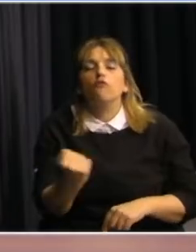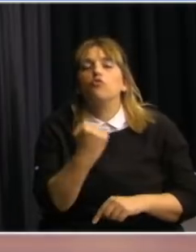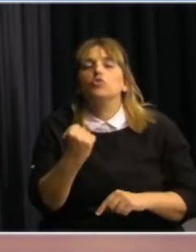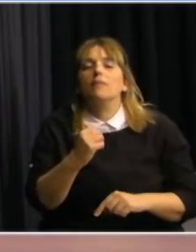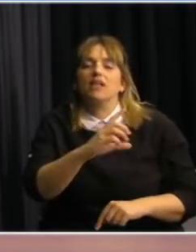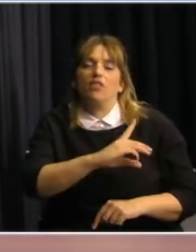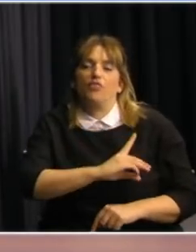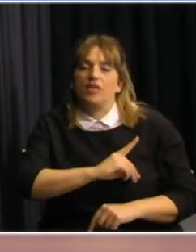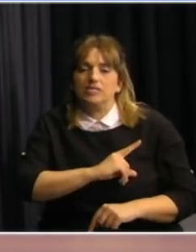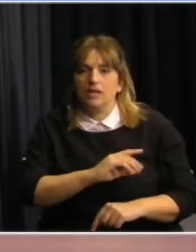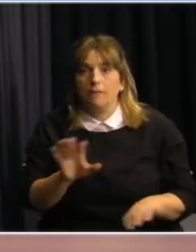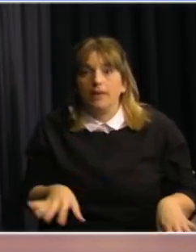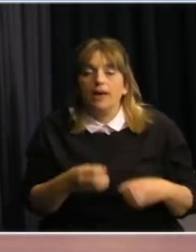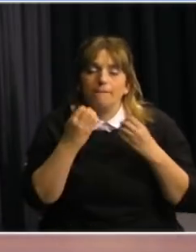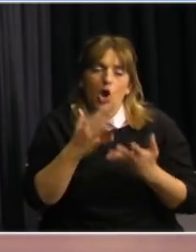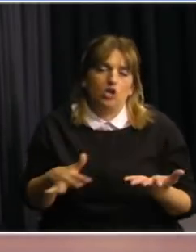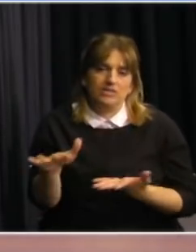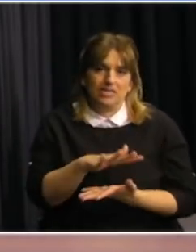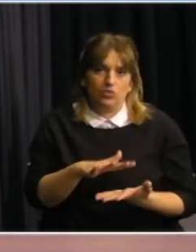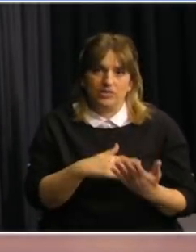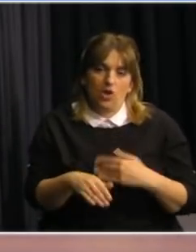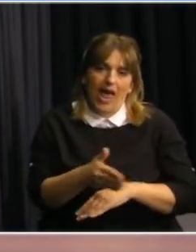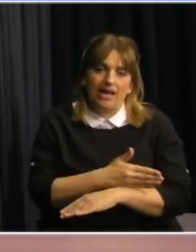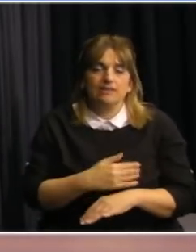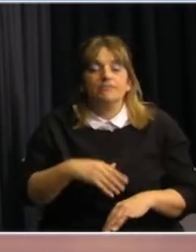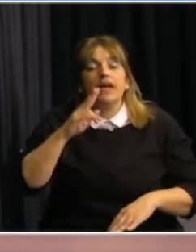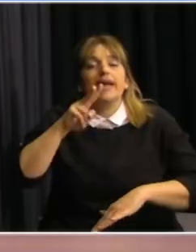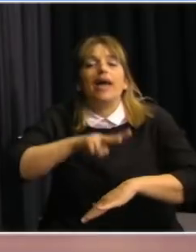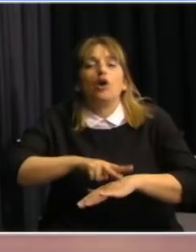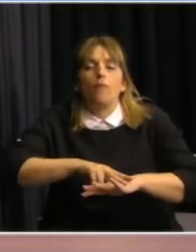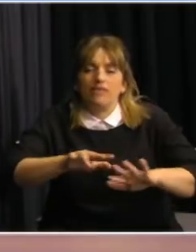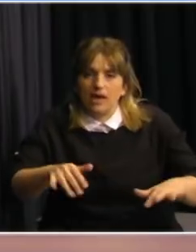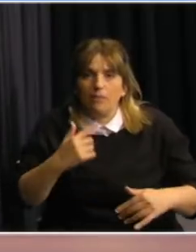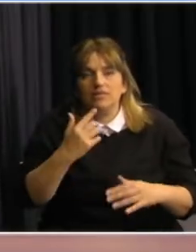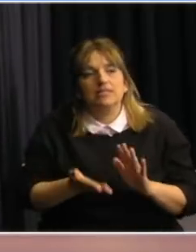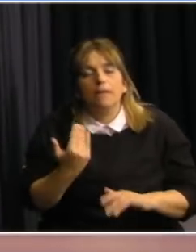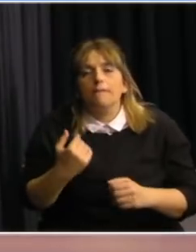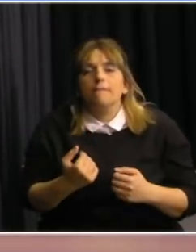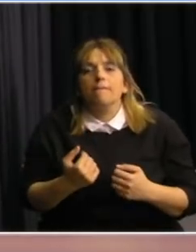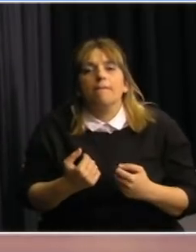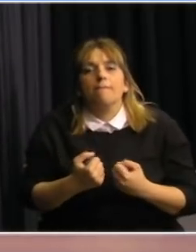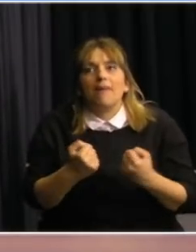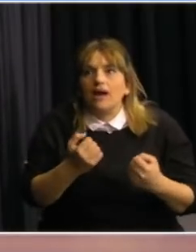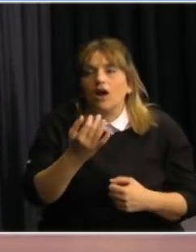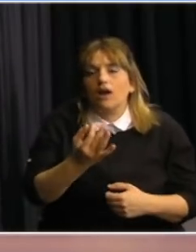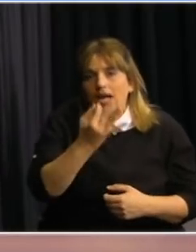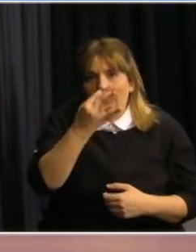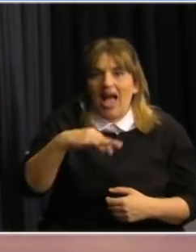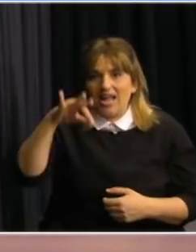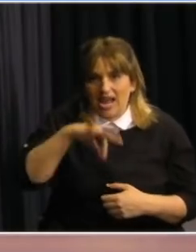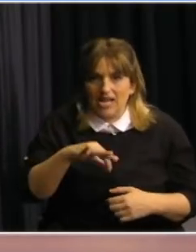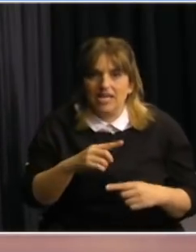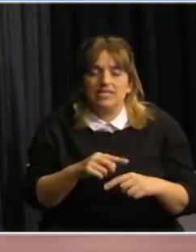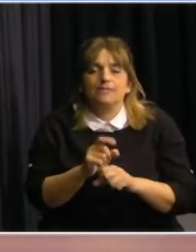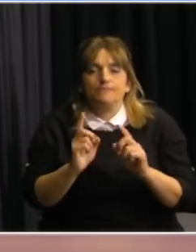con las mejores condiciones posibles. En particular, una recomendación es reforzar aún más las capacidades de testeo, el